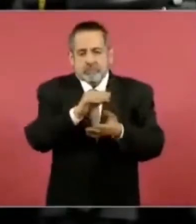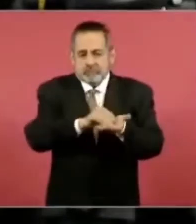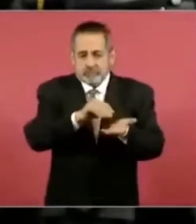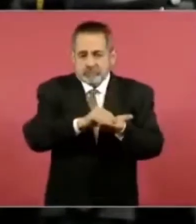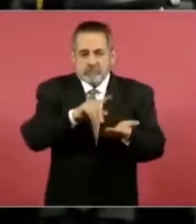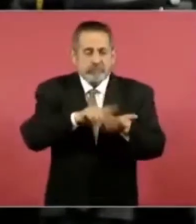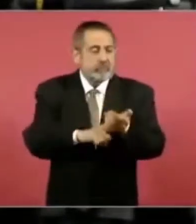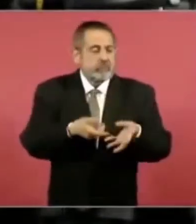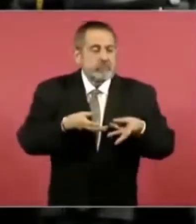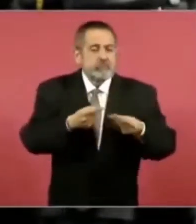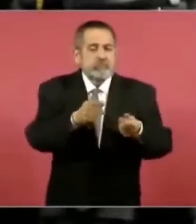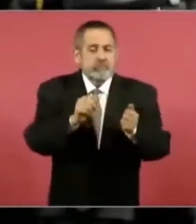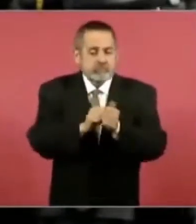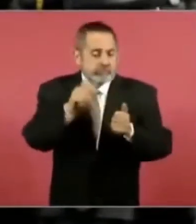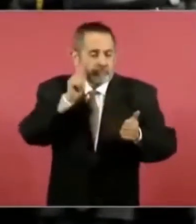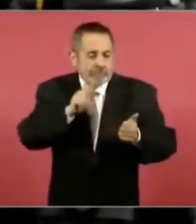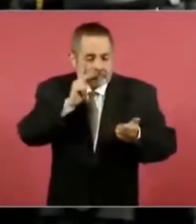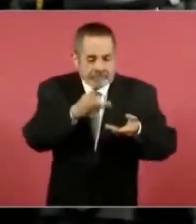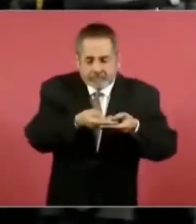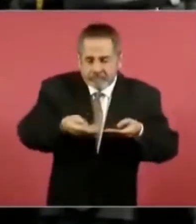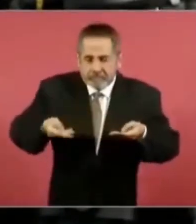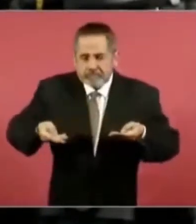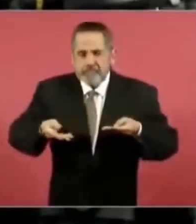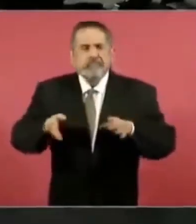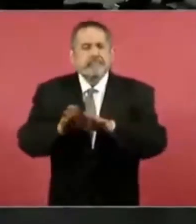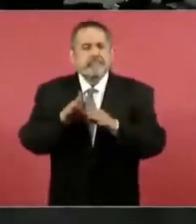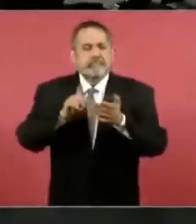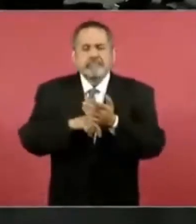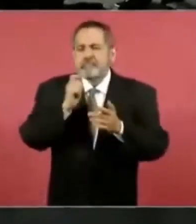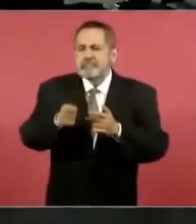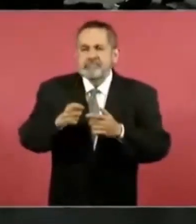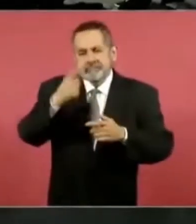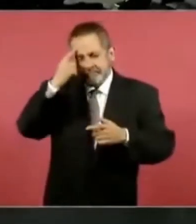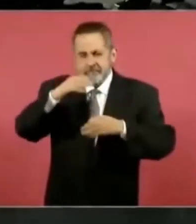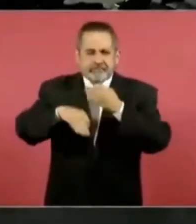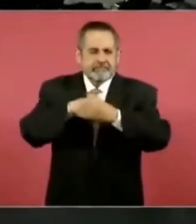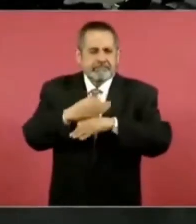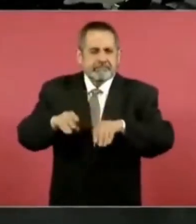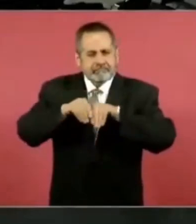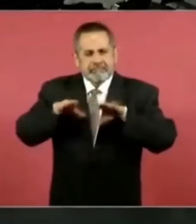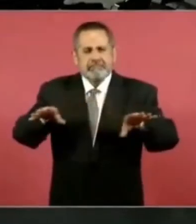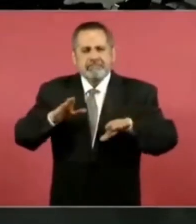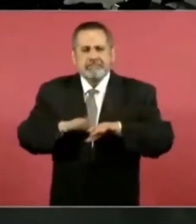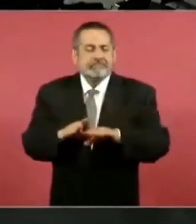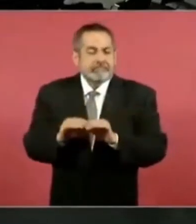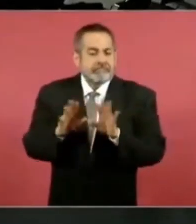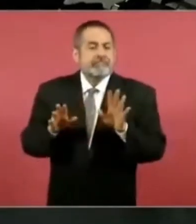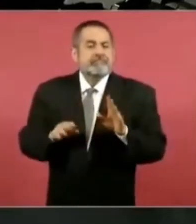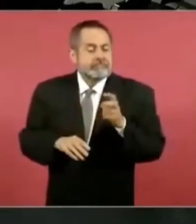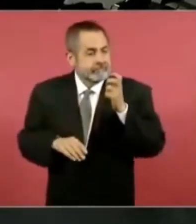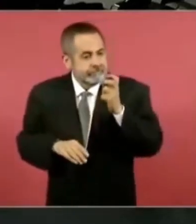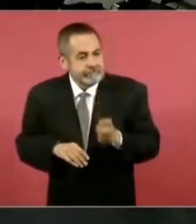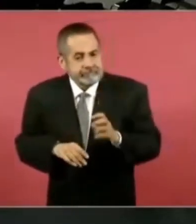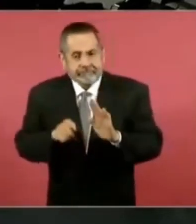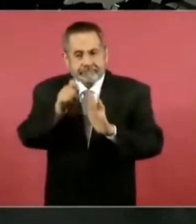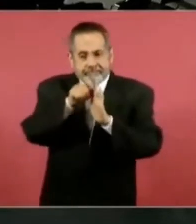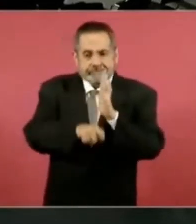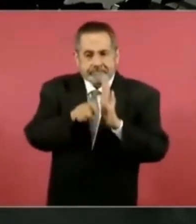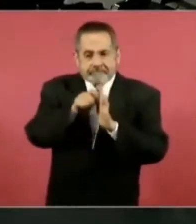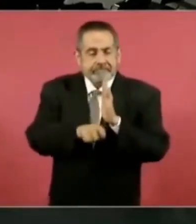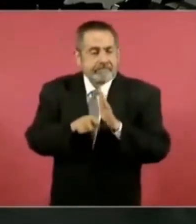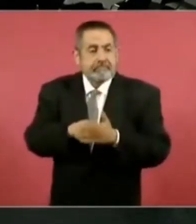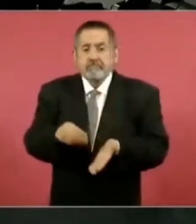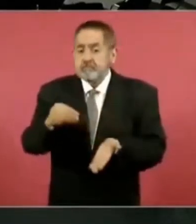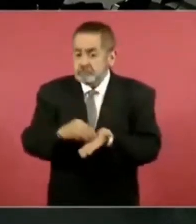gastos eran por comprobar. ¿Qué significa? Para que todo el pueblo tenga claridad que estas tarjetas podrían seguir